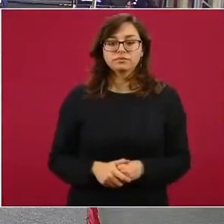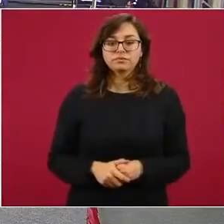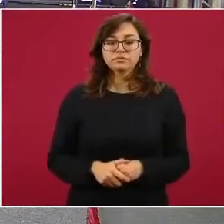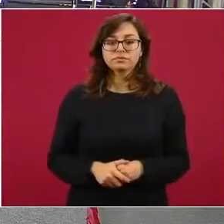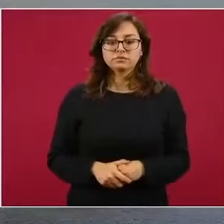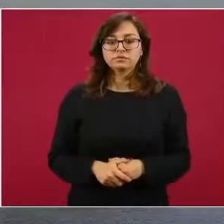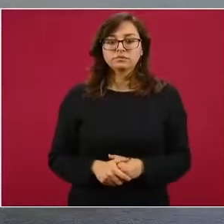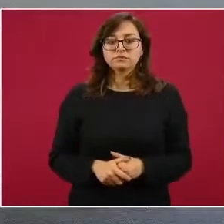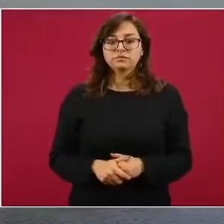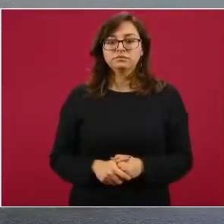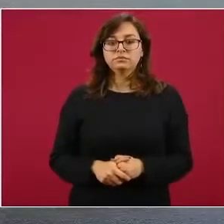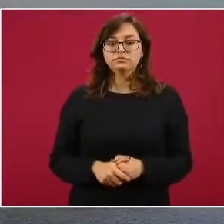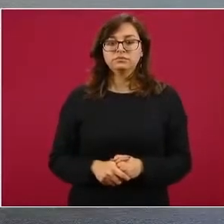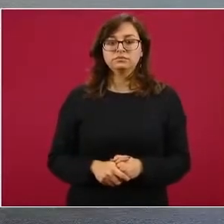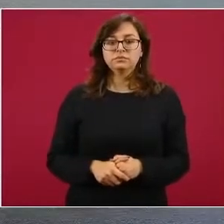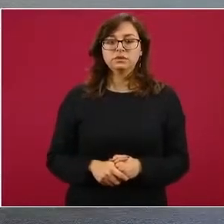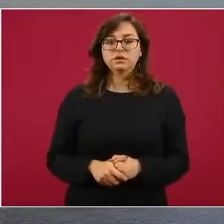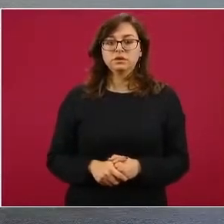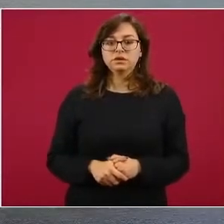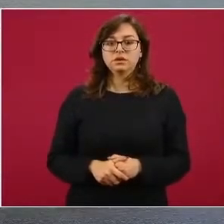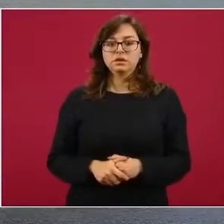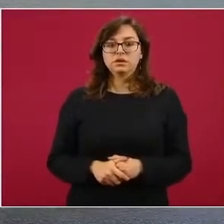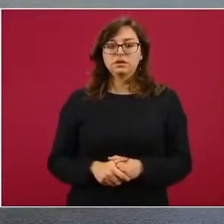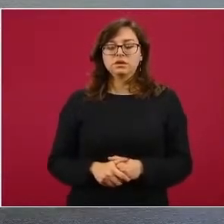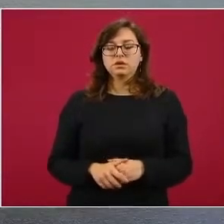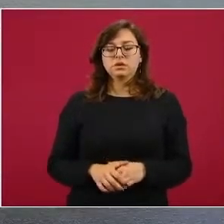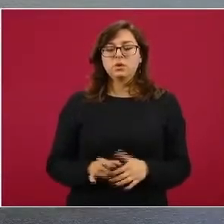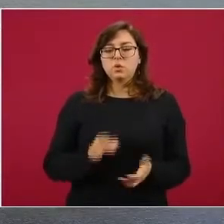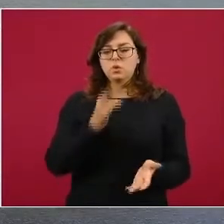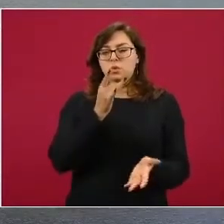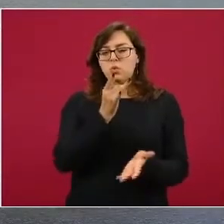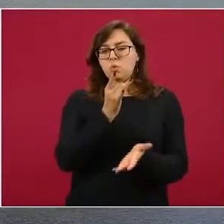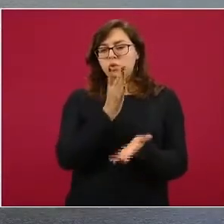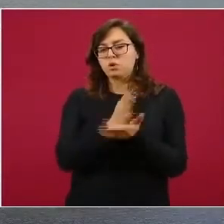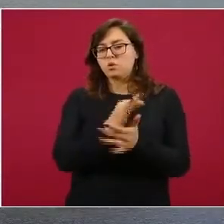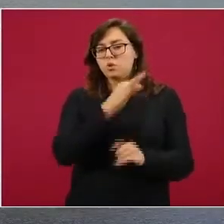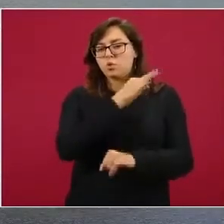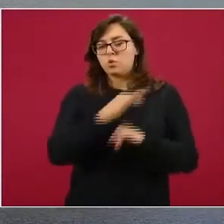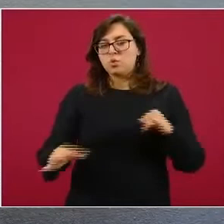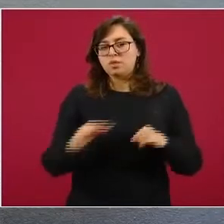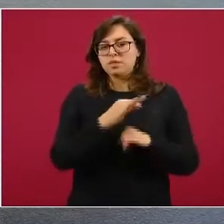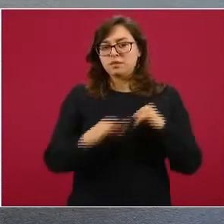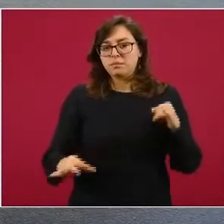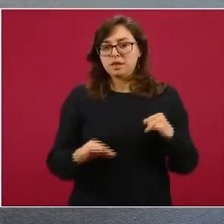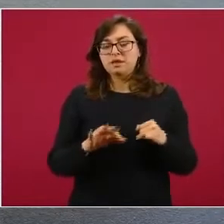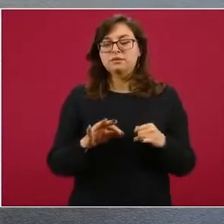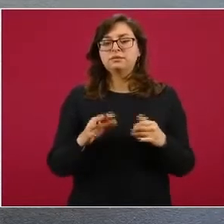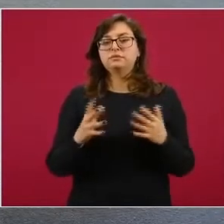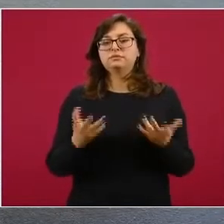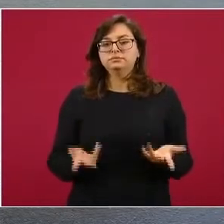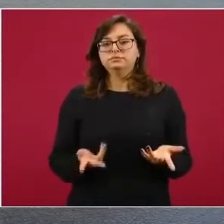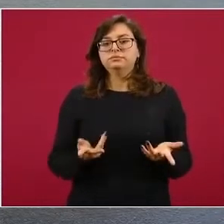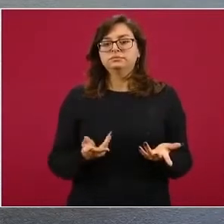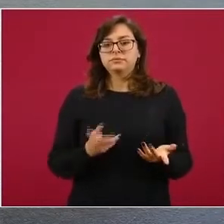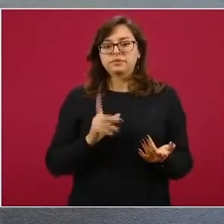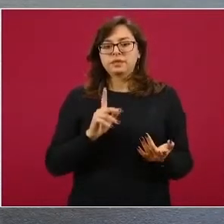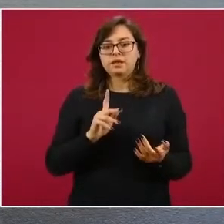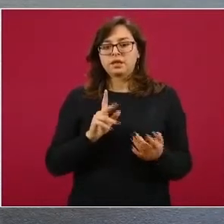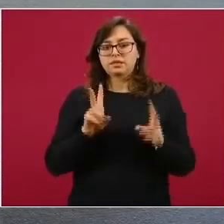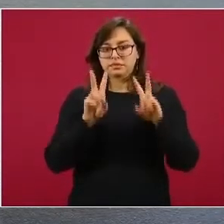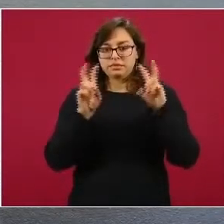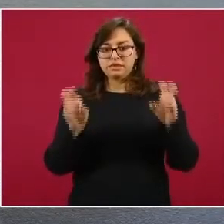darle la oportunidad a otro compañero, el tema que estaba pendiente, lo solvento posterior a la conferencia con el doctor